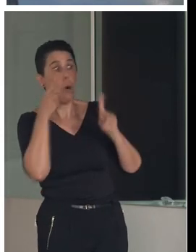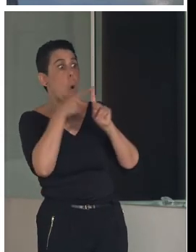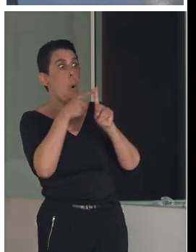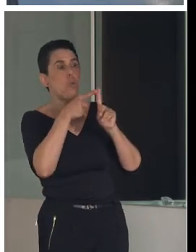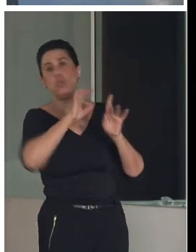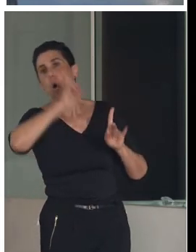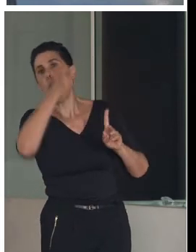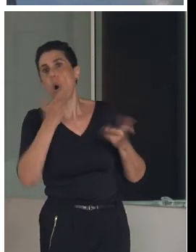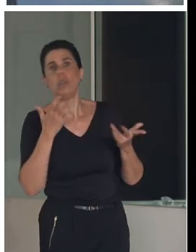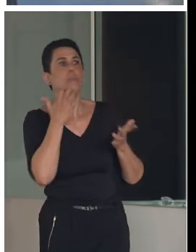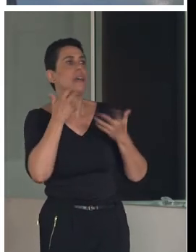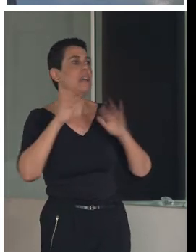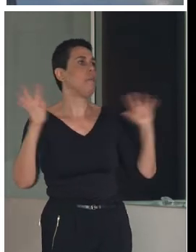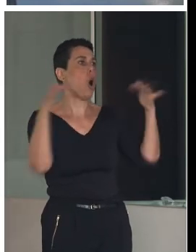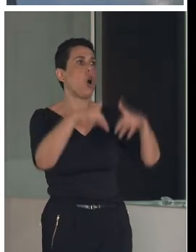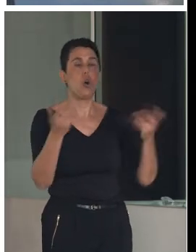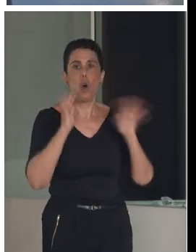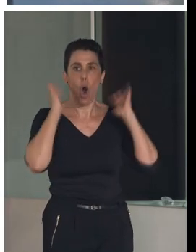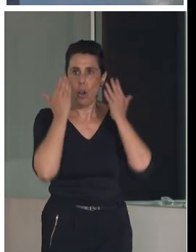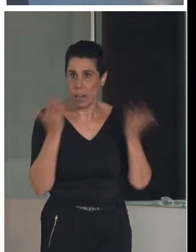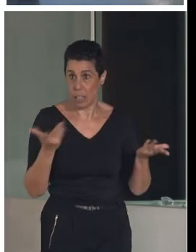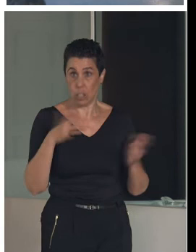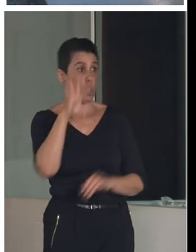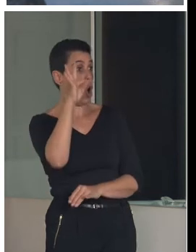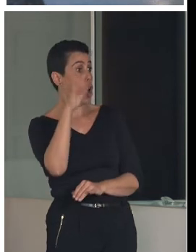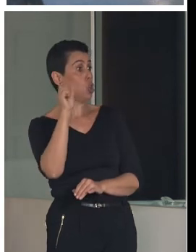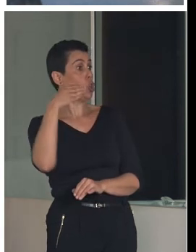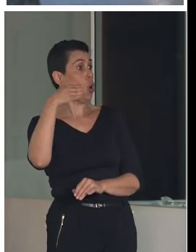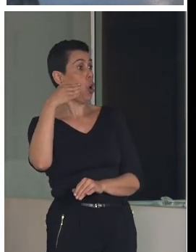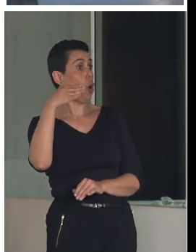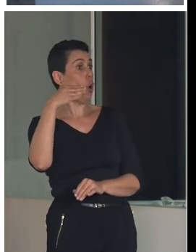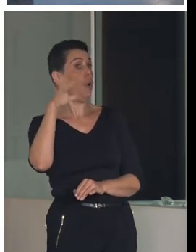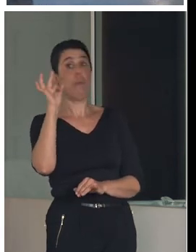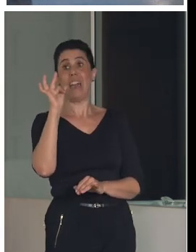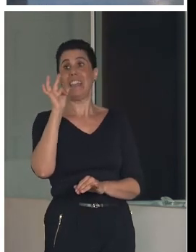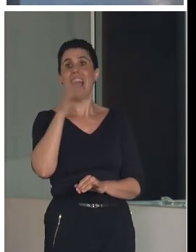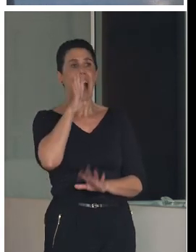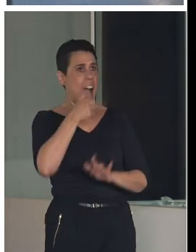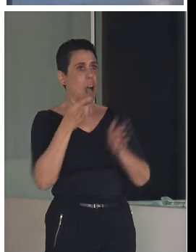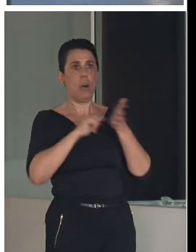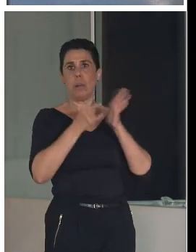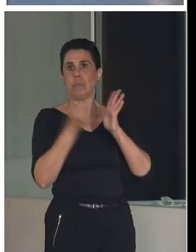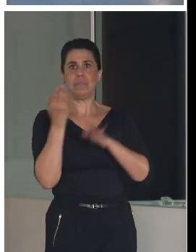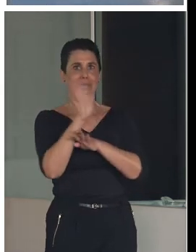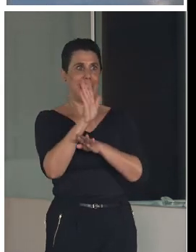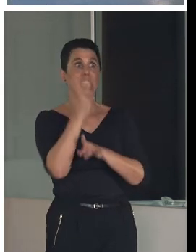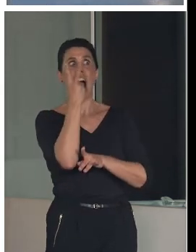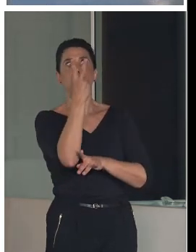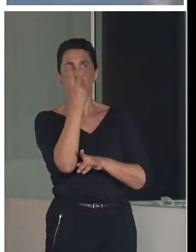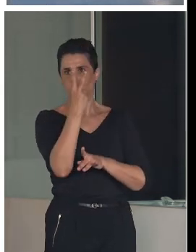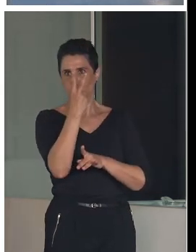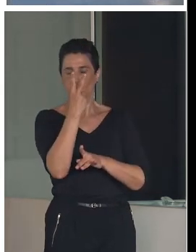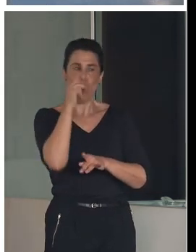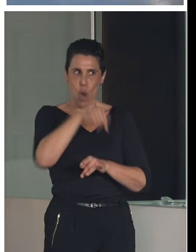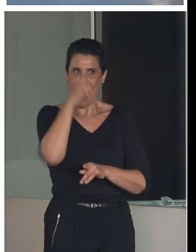Todos nuestros congresos, bueno, paralelamente TOBEZ presenta también el proyecto. Este año hemos hecho doblete y ha salido